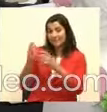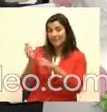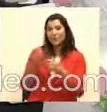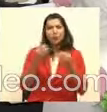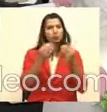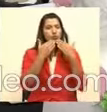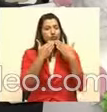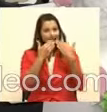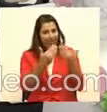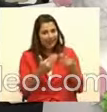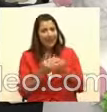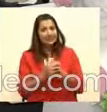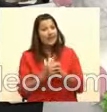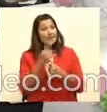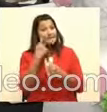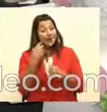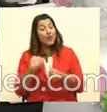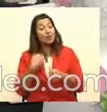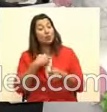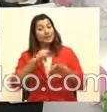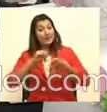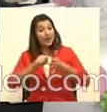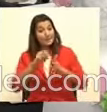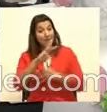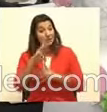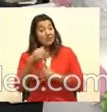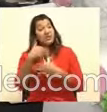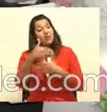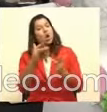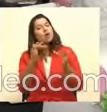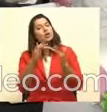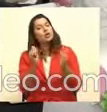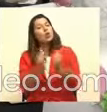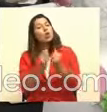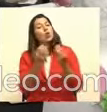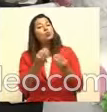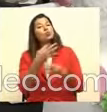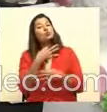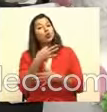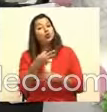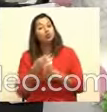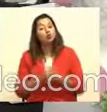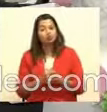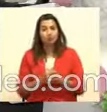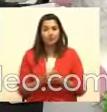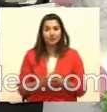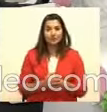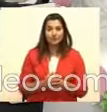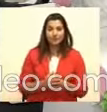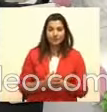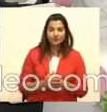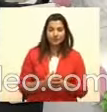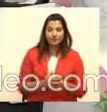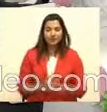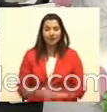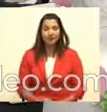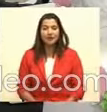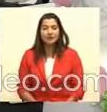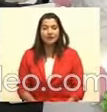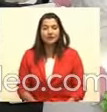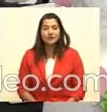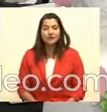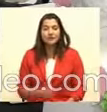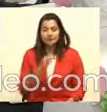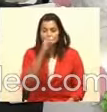visita nuestras páginas y ahí hacemos el contacto y con mucho gusto. No, más bien, regálame el afichito, este yo me lo